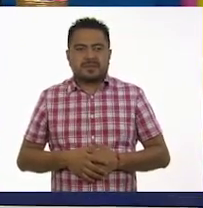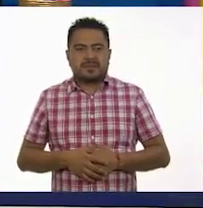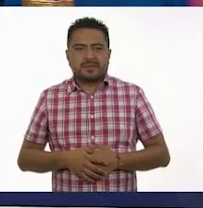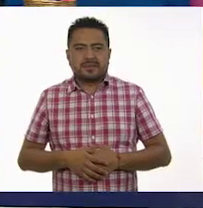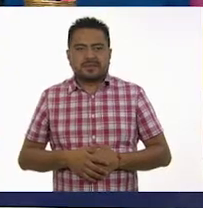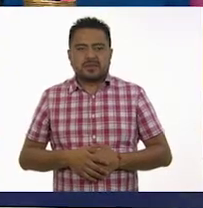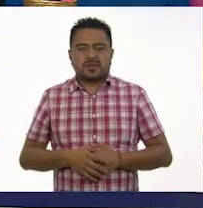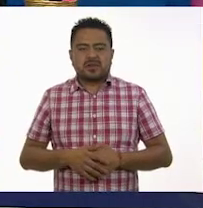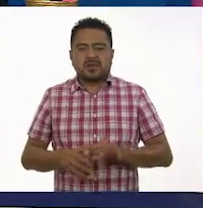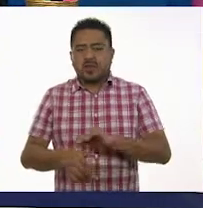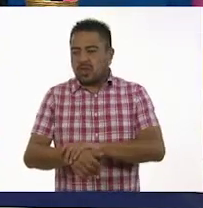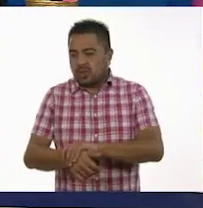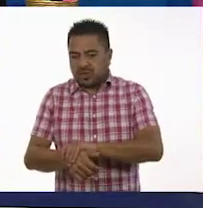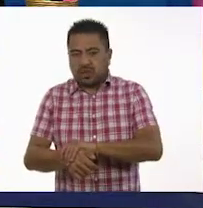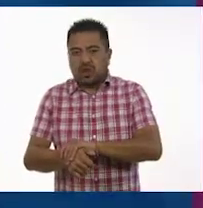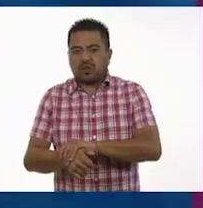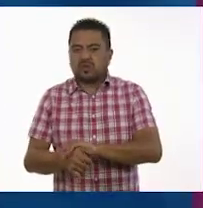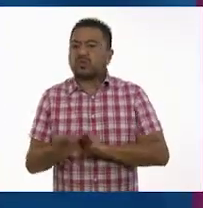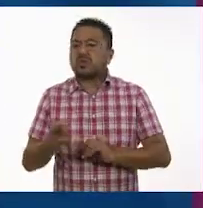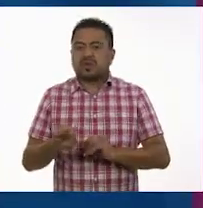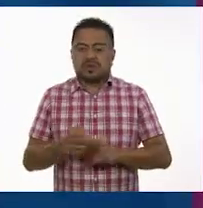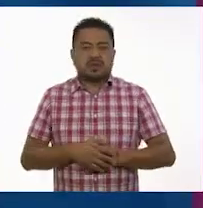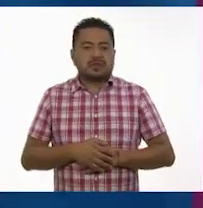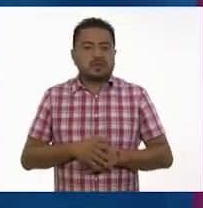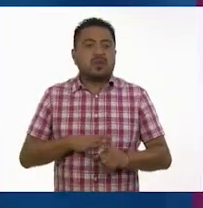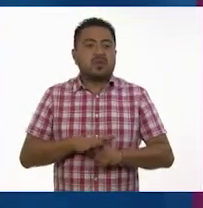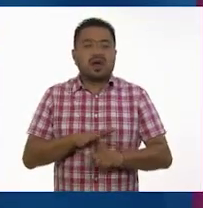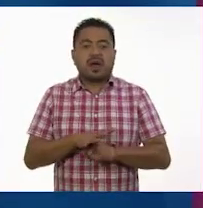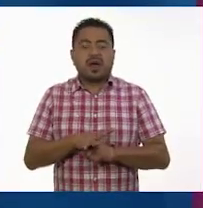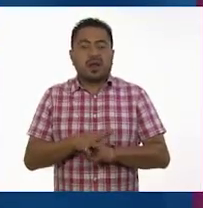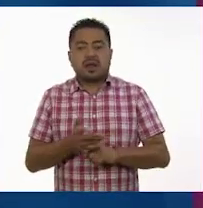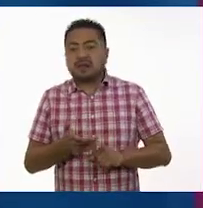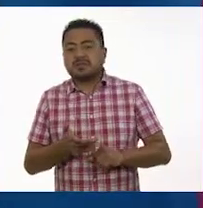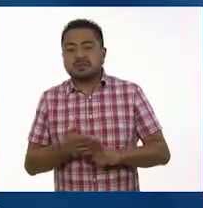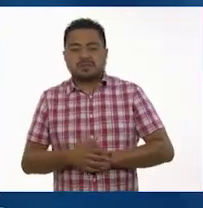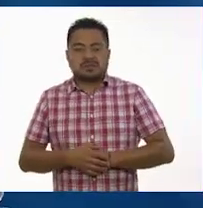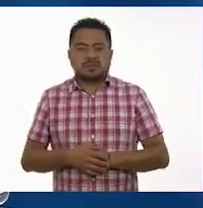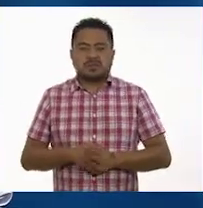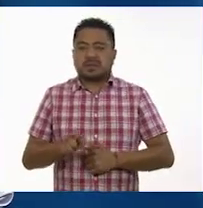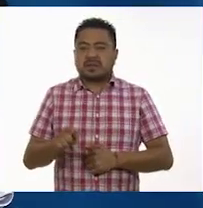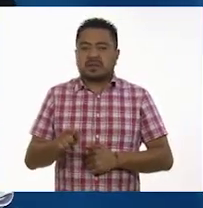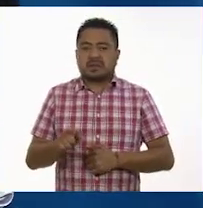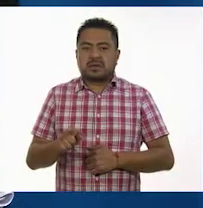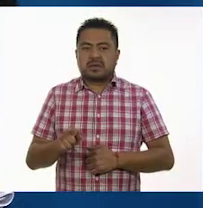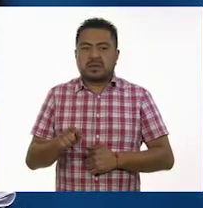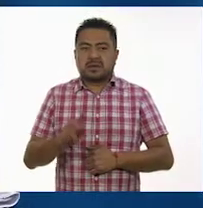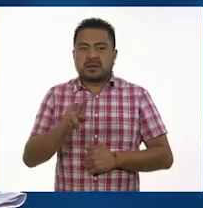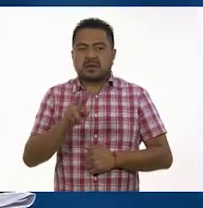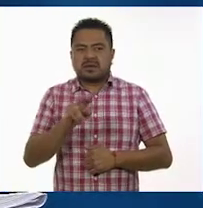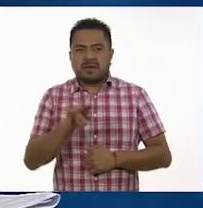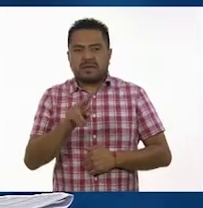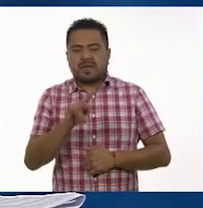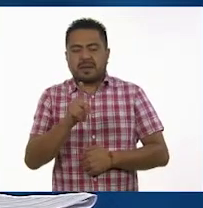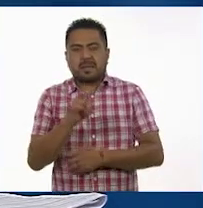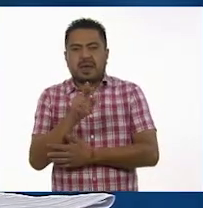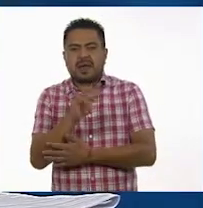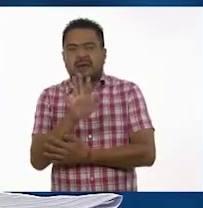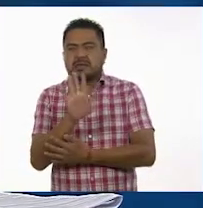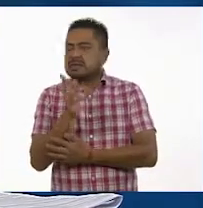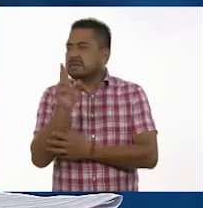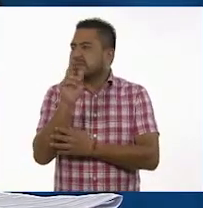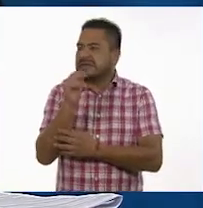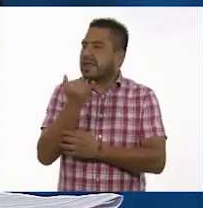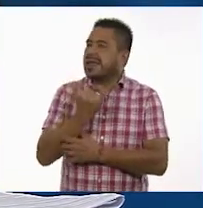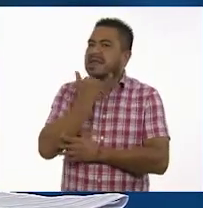Las tortugas, vivíparas u ovíparas. Vivíparas. No, maestro,